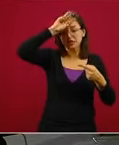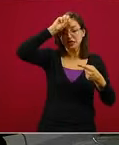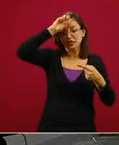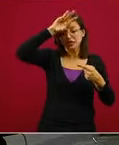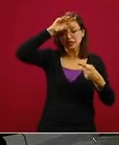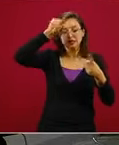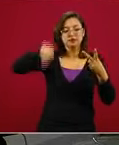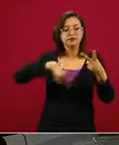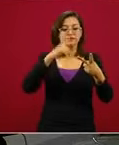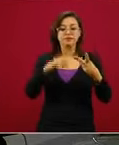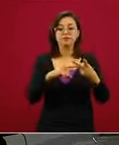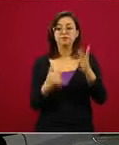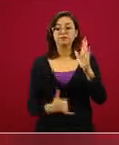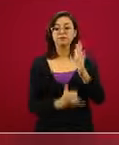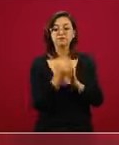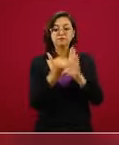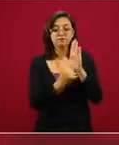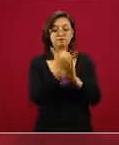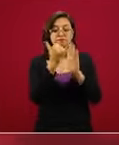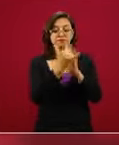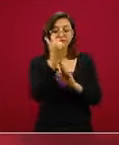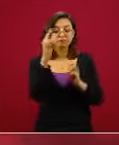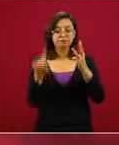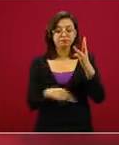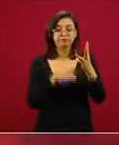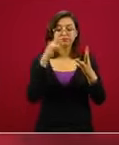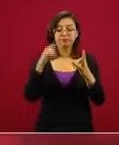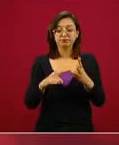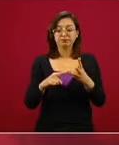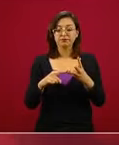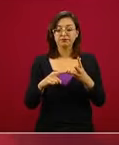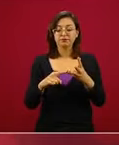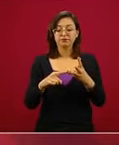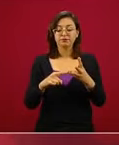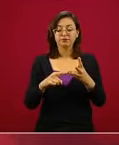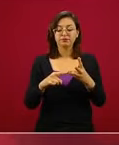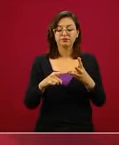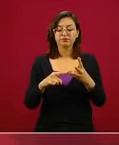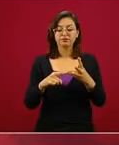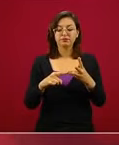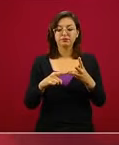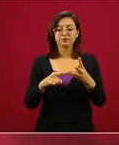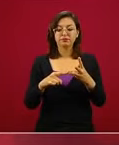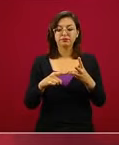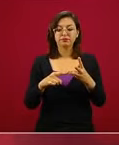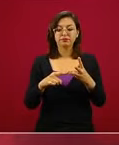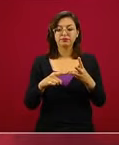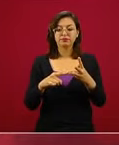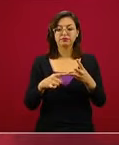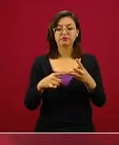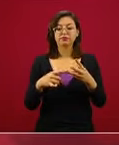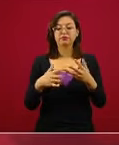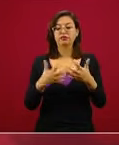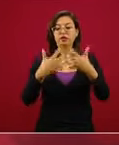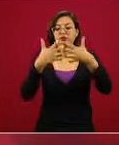la construcción y la fabricación de transporte.